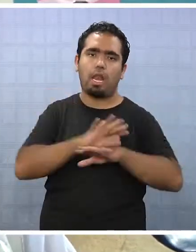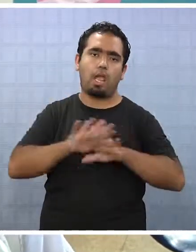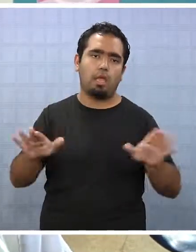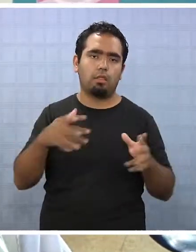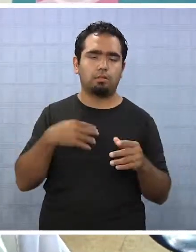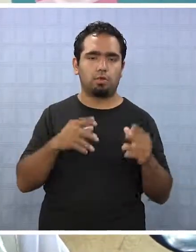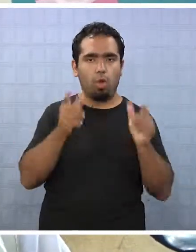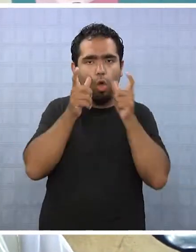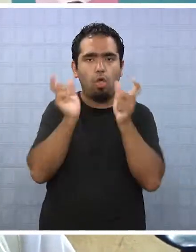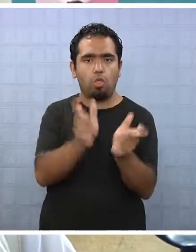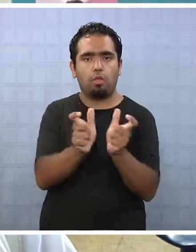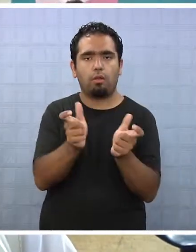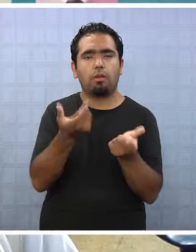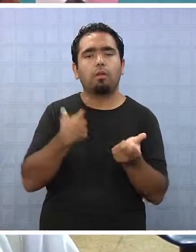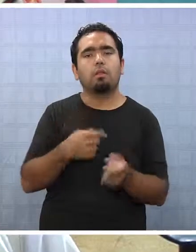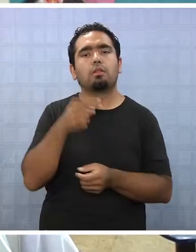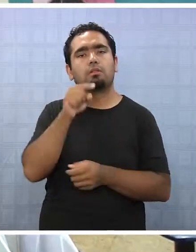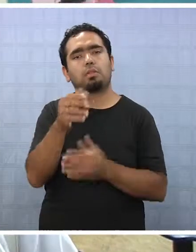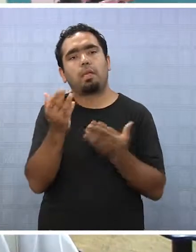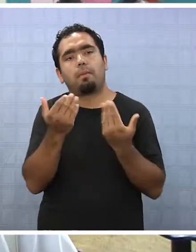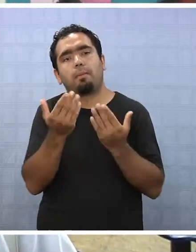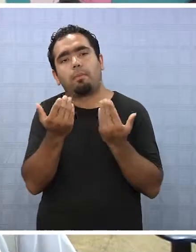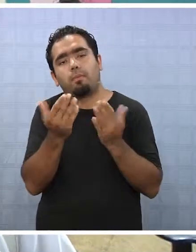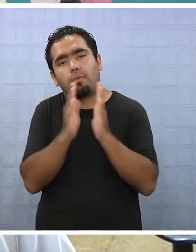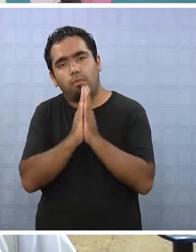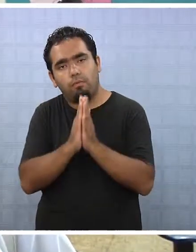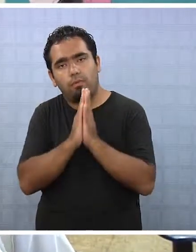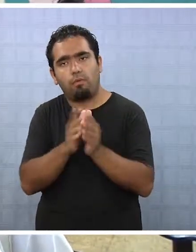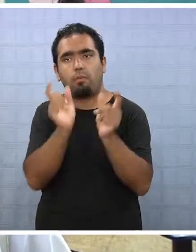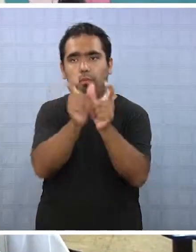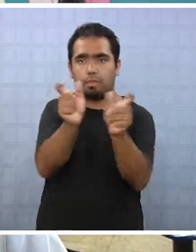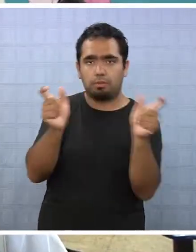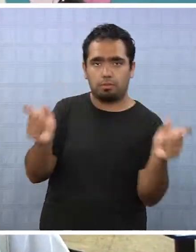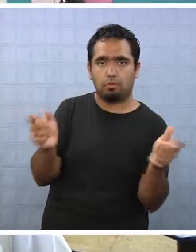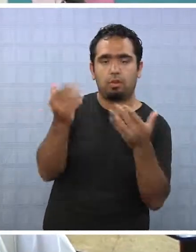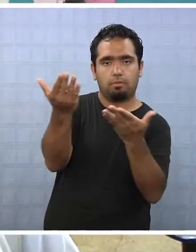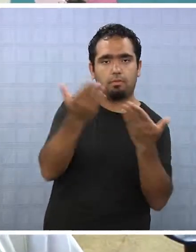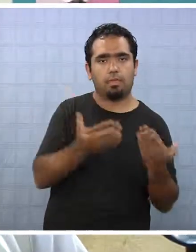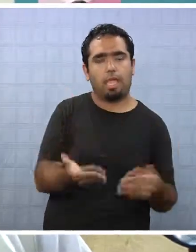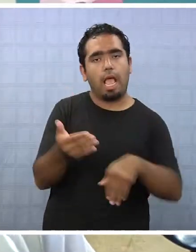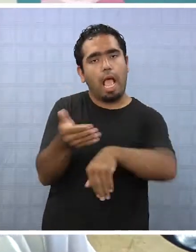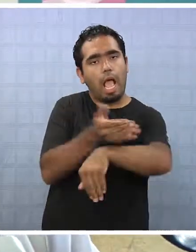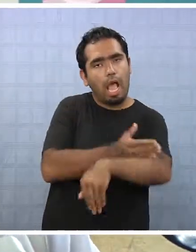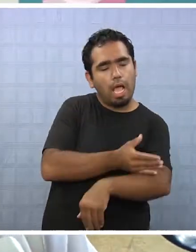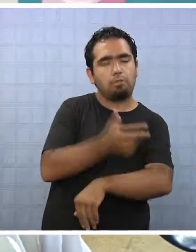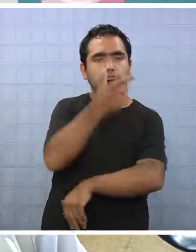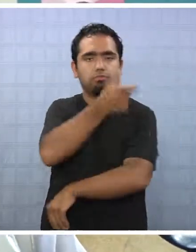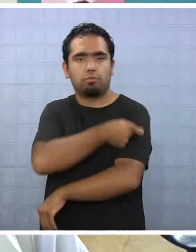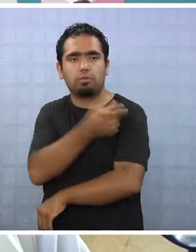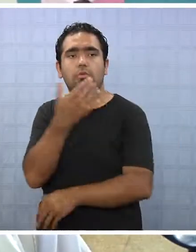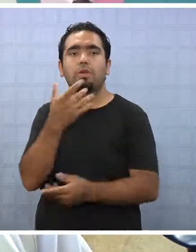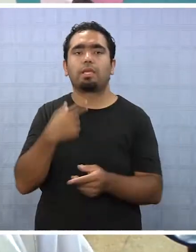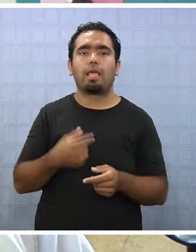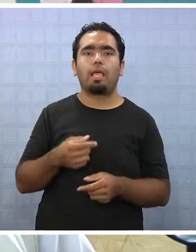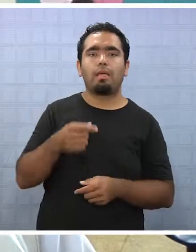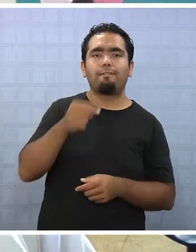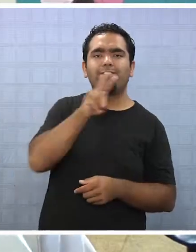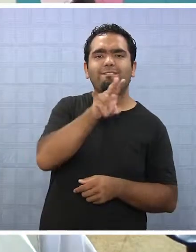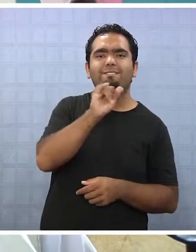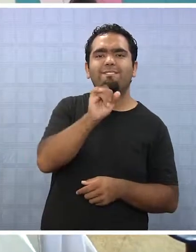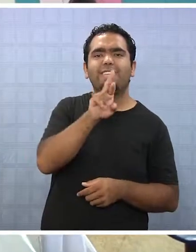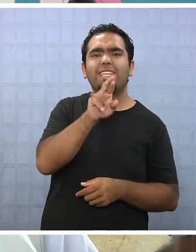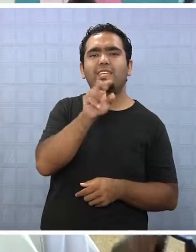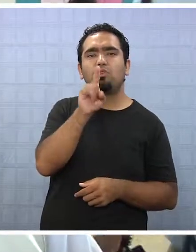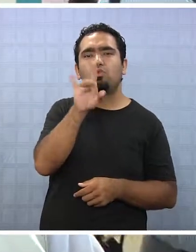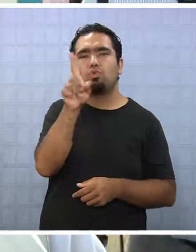invitamos a la comunidad a vacunarse en forma preventiva y en forma temprana, porque generalmente los virus empiezan a aumentar